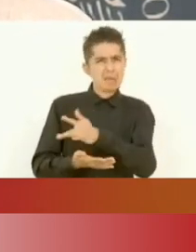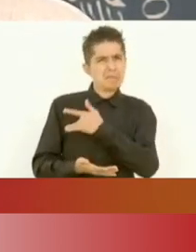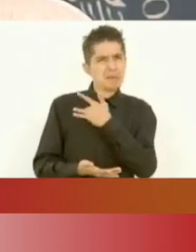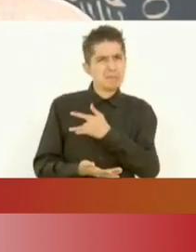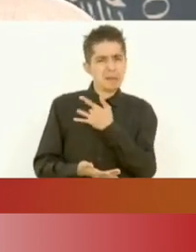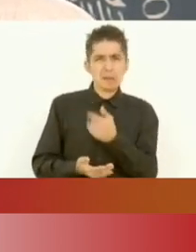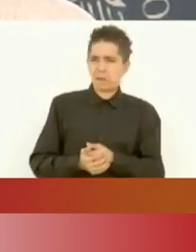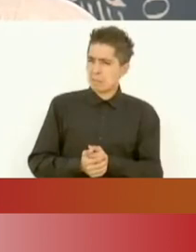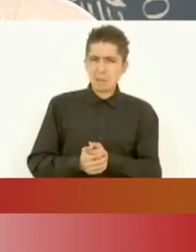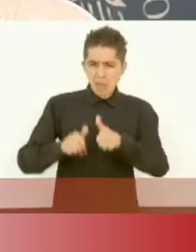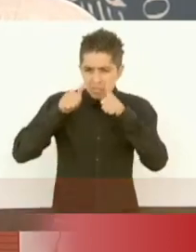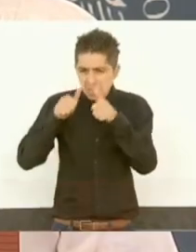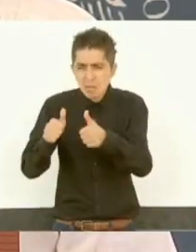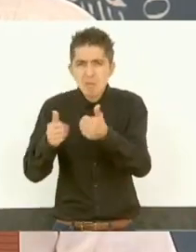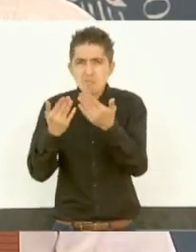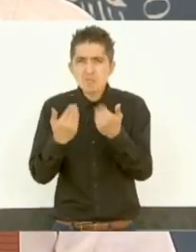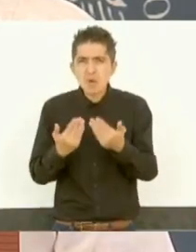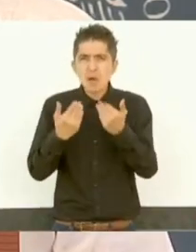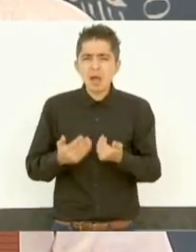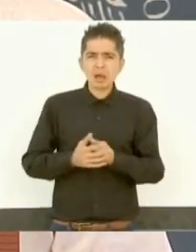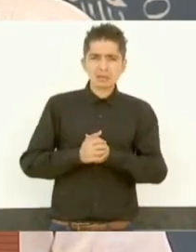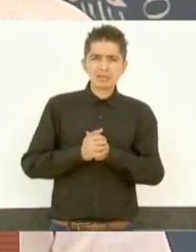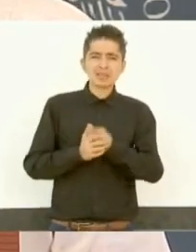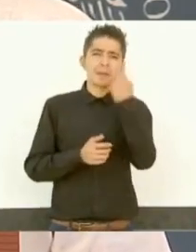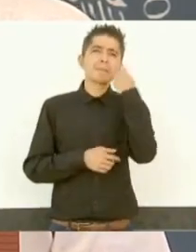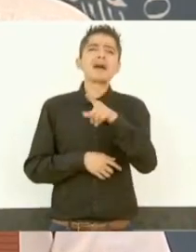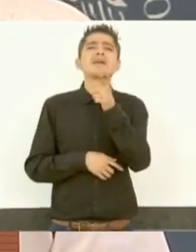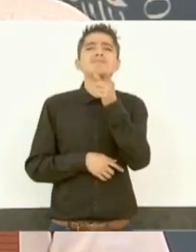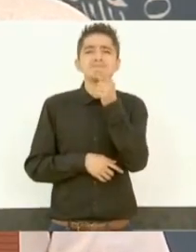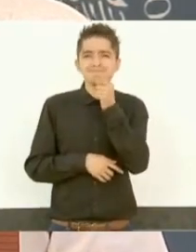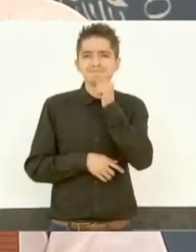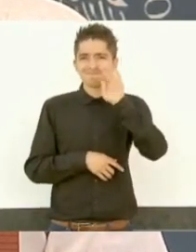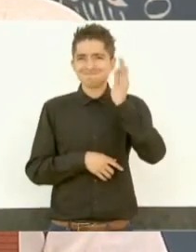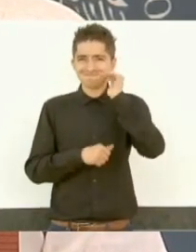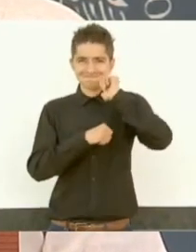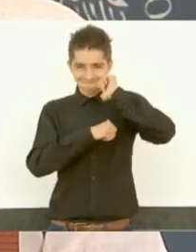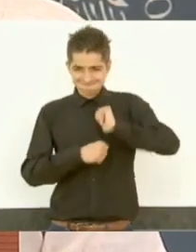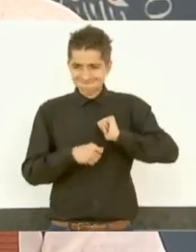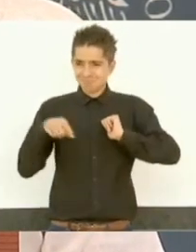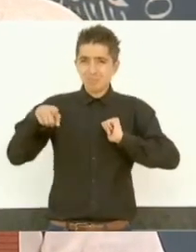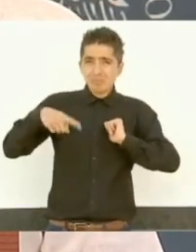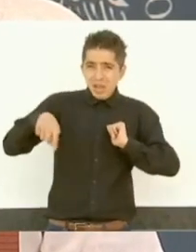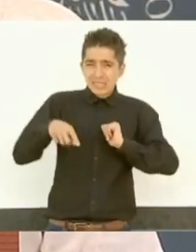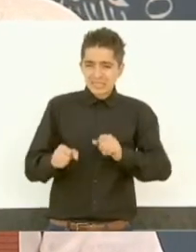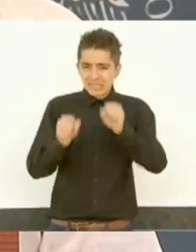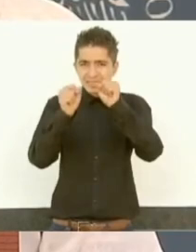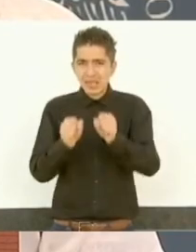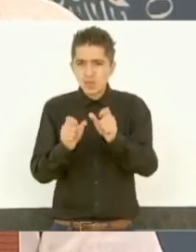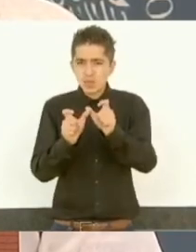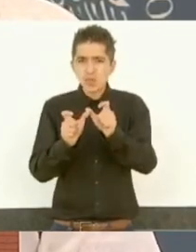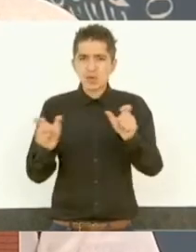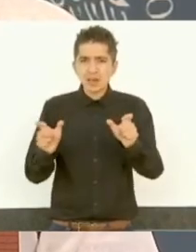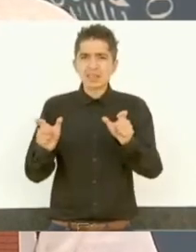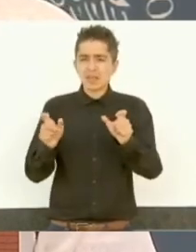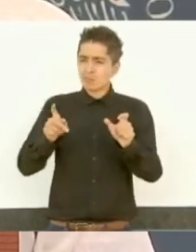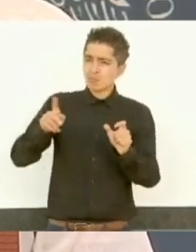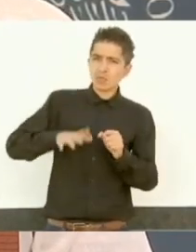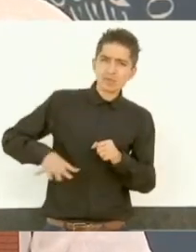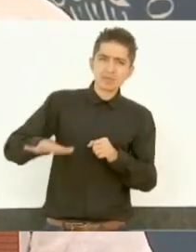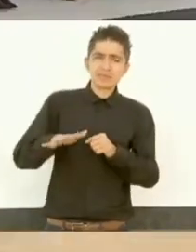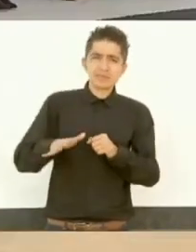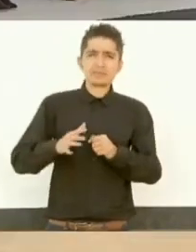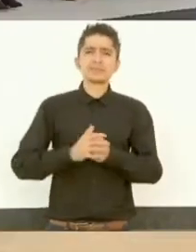decorosa, para los elementos encargados de garantizar la seguridad pública.